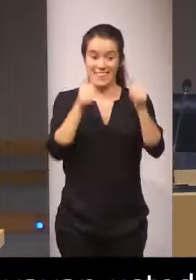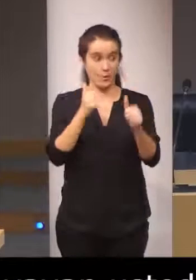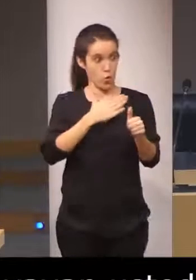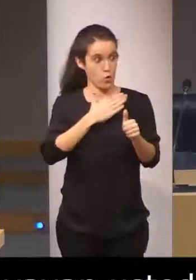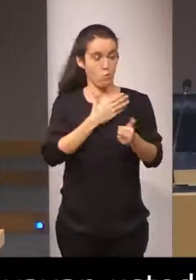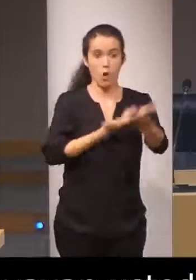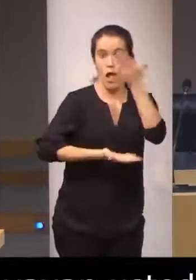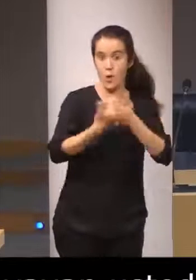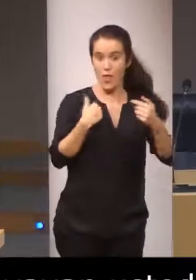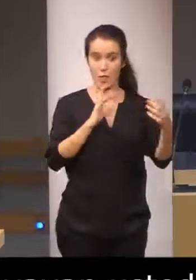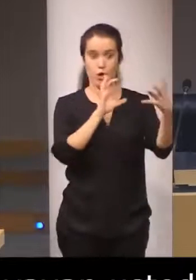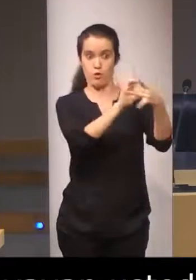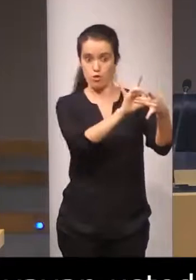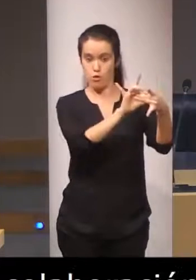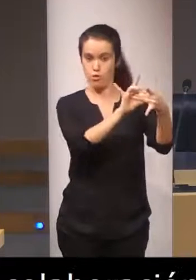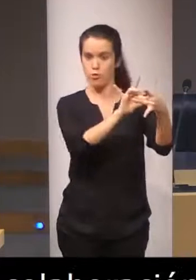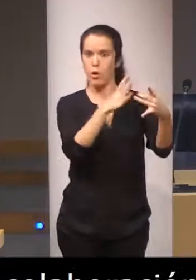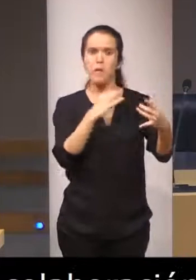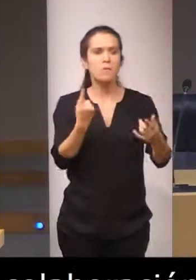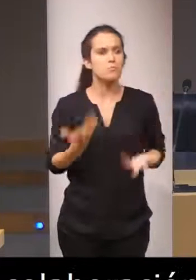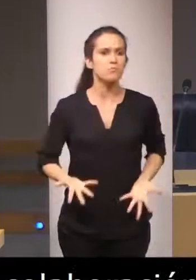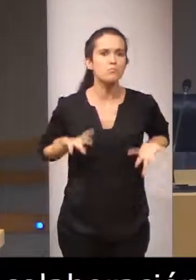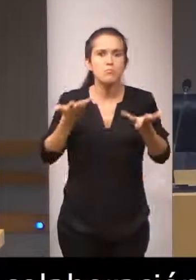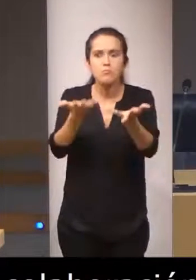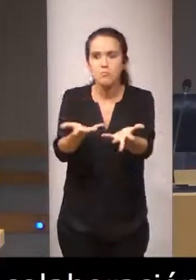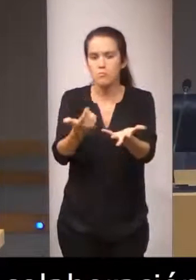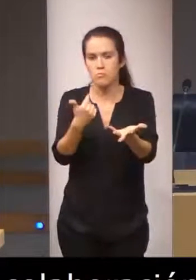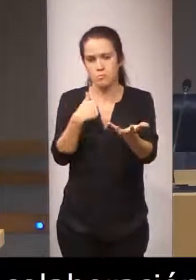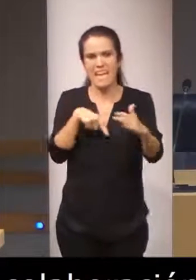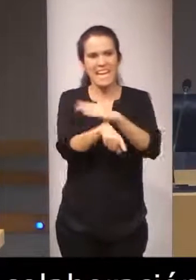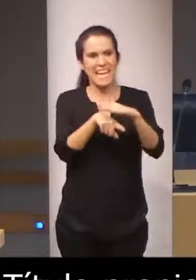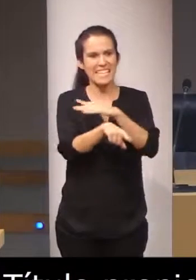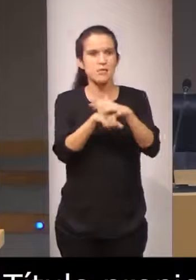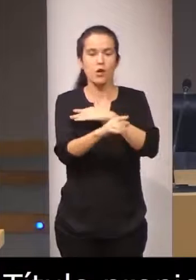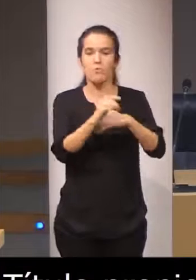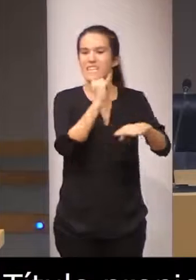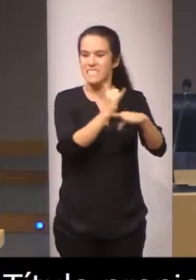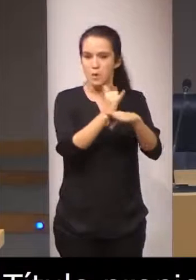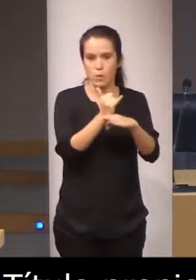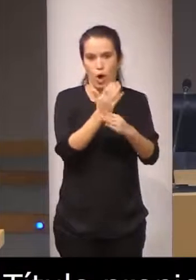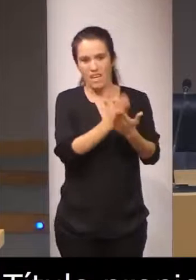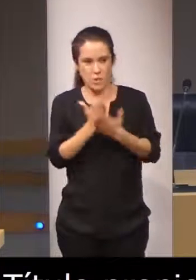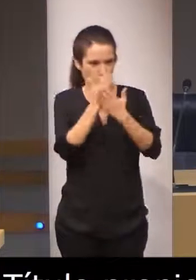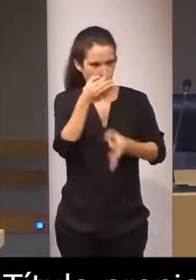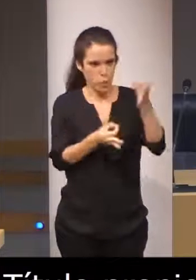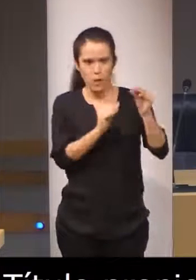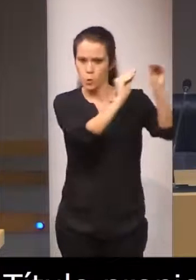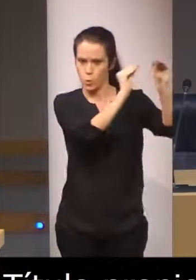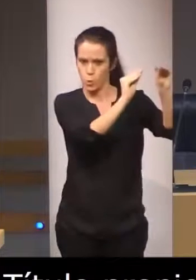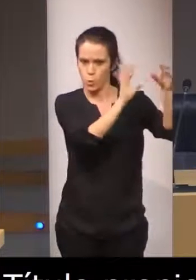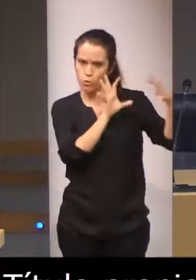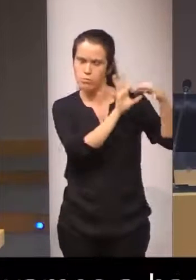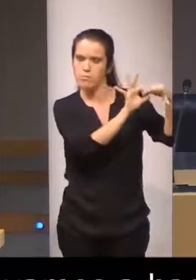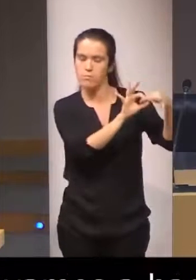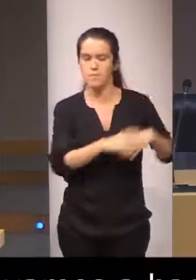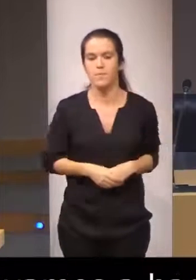nosotros vamos a hacer una oferta ya estoy gestionando con el Instituto de Estudios Jurídicos ¿por qué